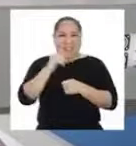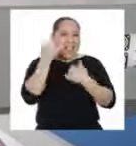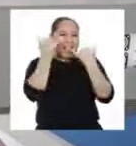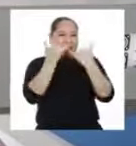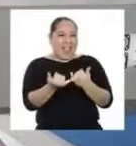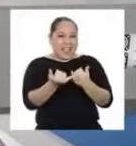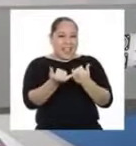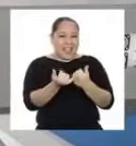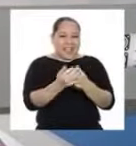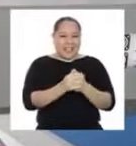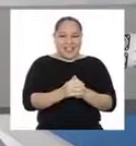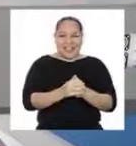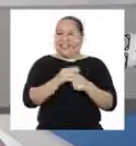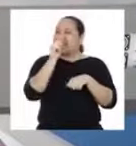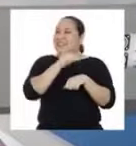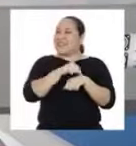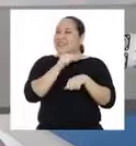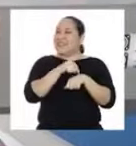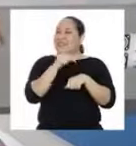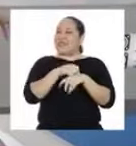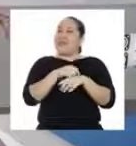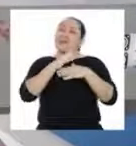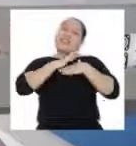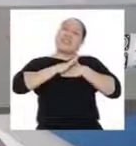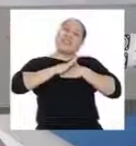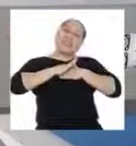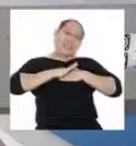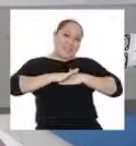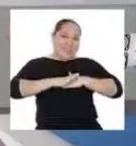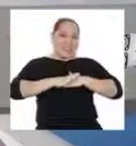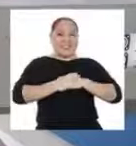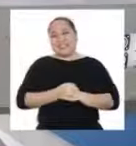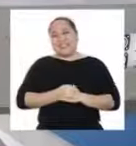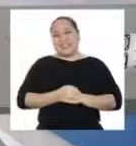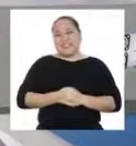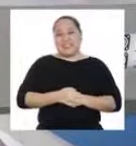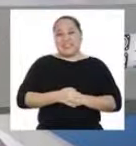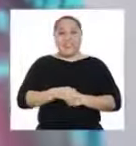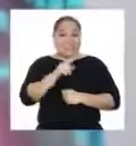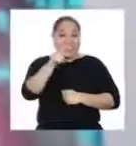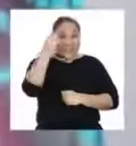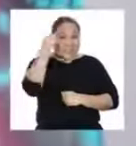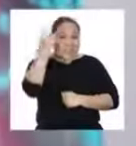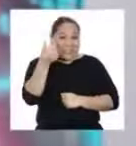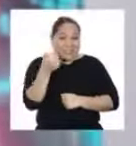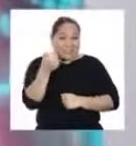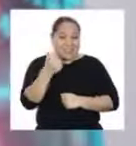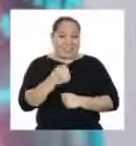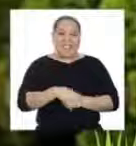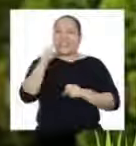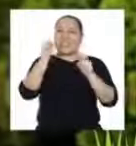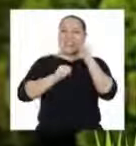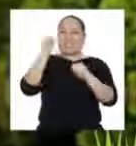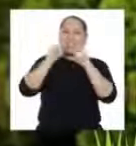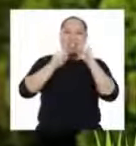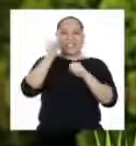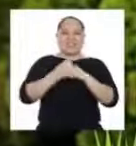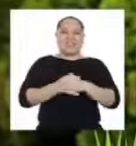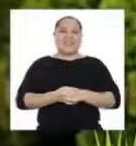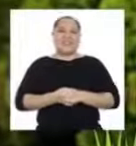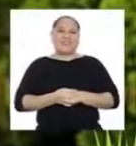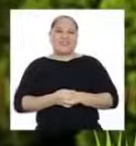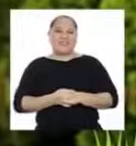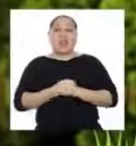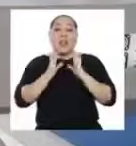ahora tocaría un descanso. ¿Les parece? ¡Sí!